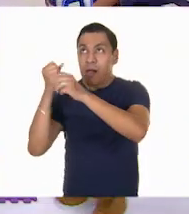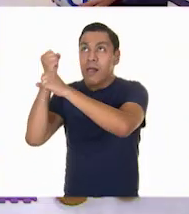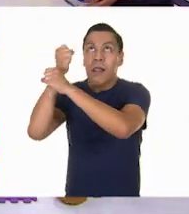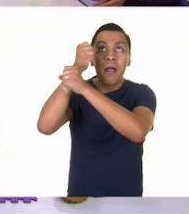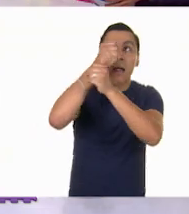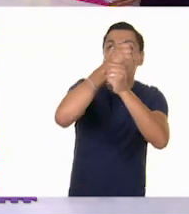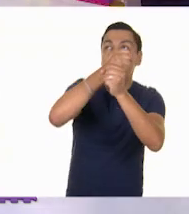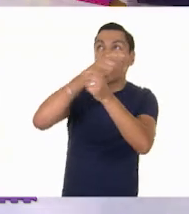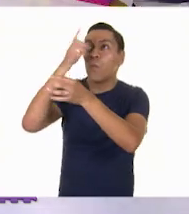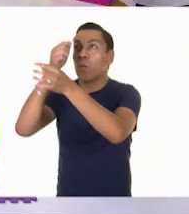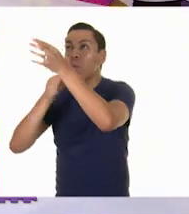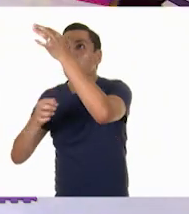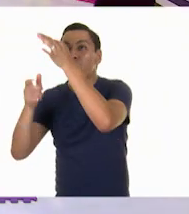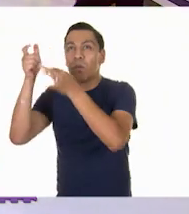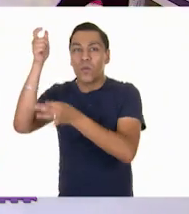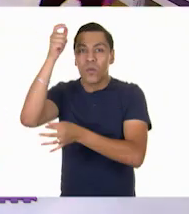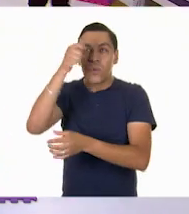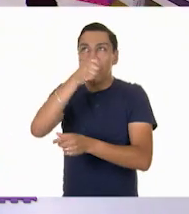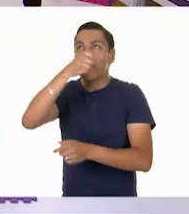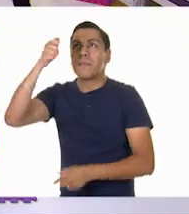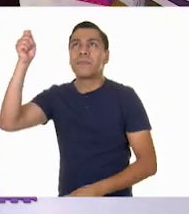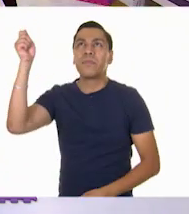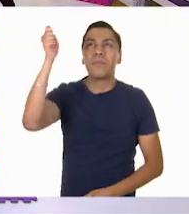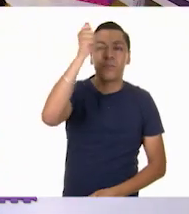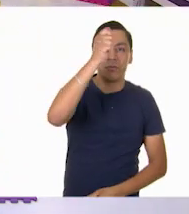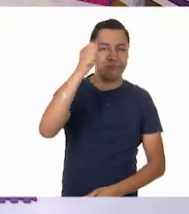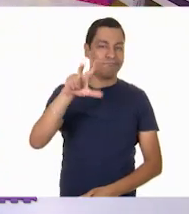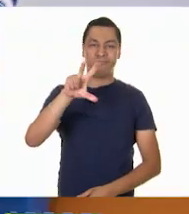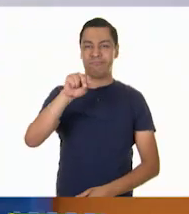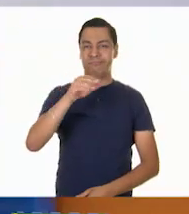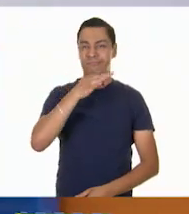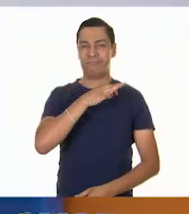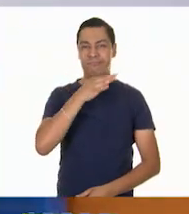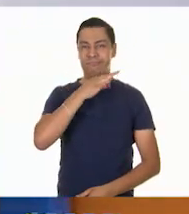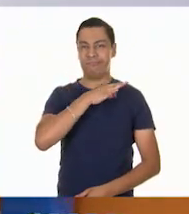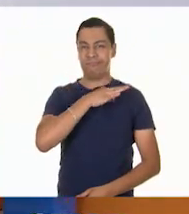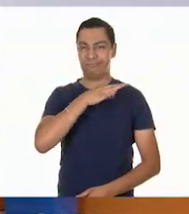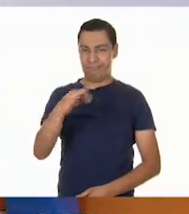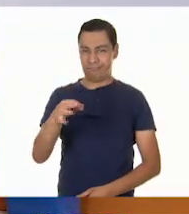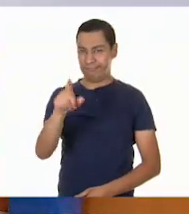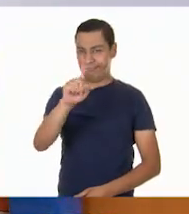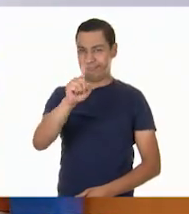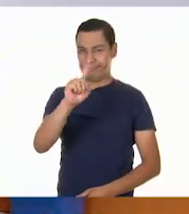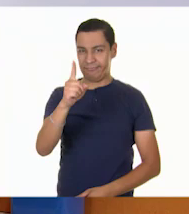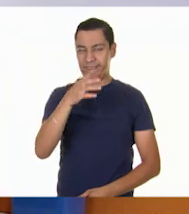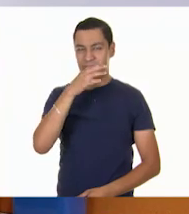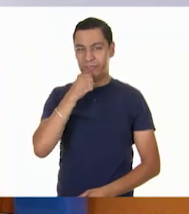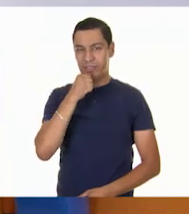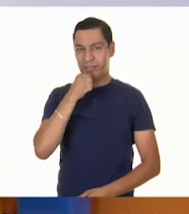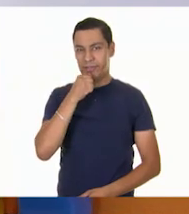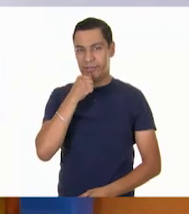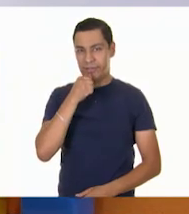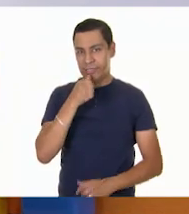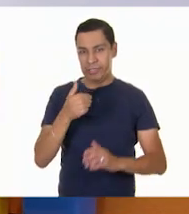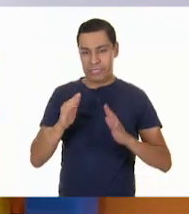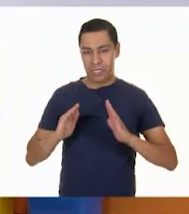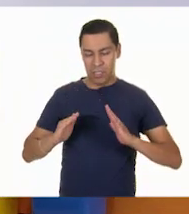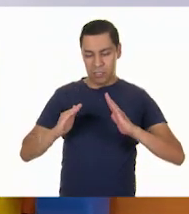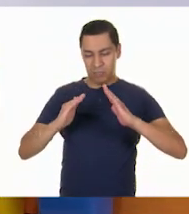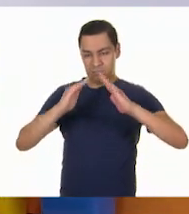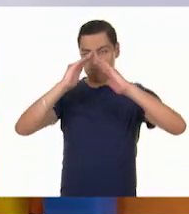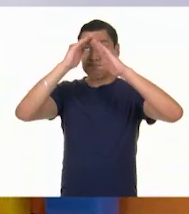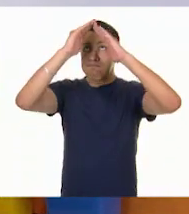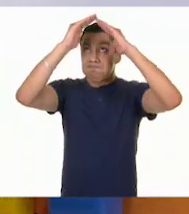¿Viste qué bonito dibujo nos hizo aparte? Sí, y aparte muy específico con los muebles que están en la casa y entonces